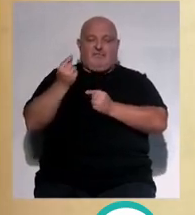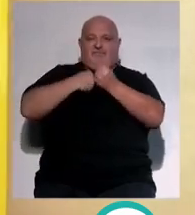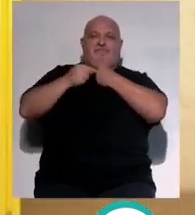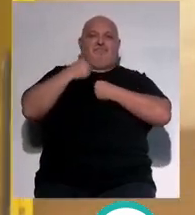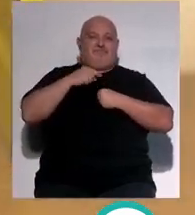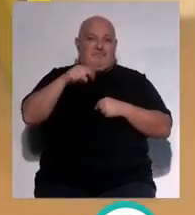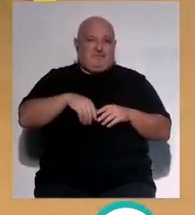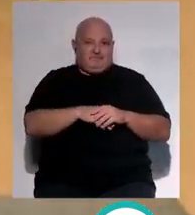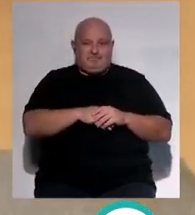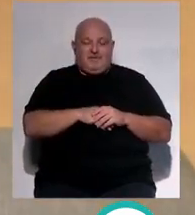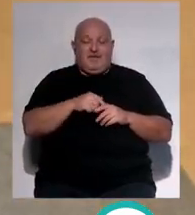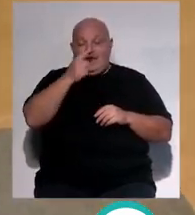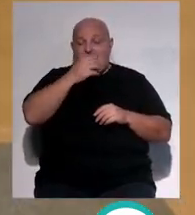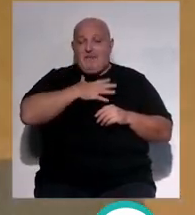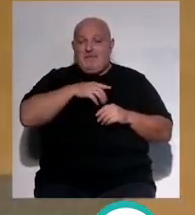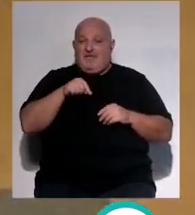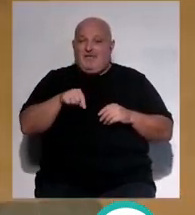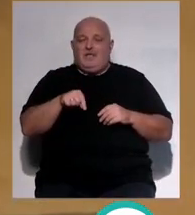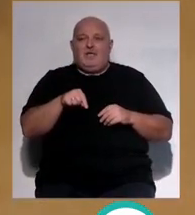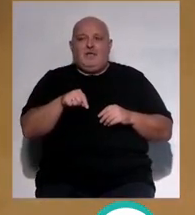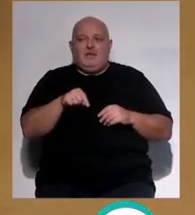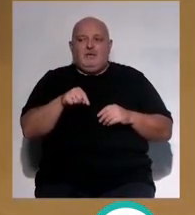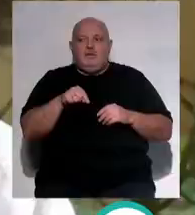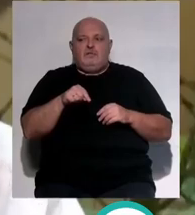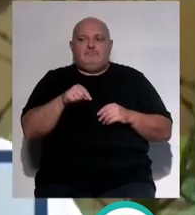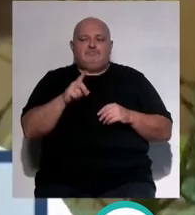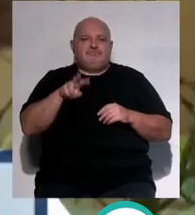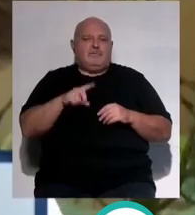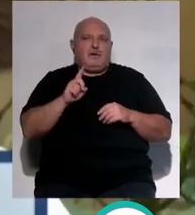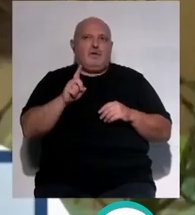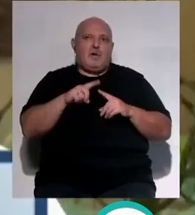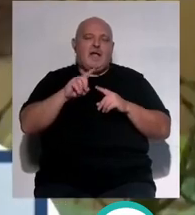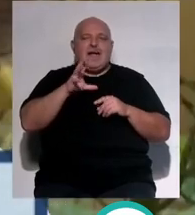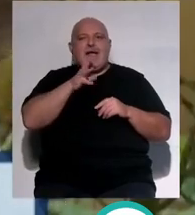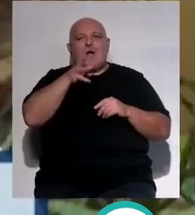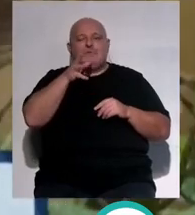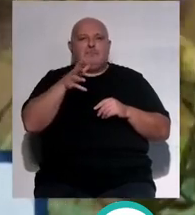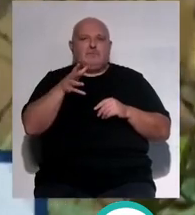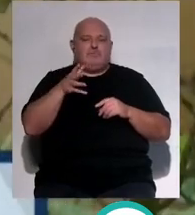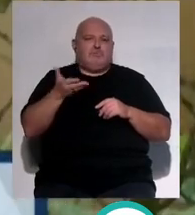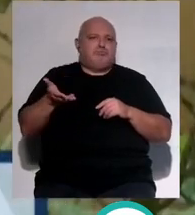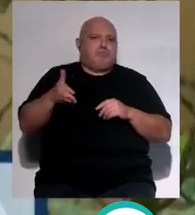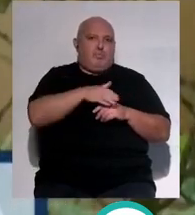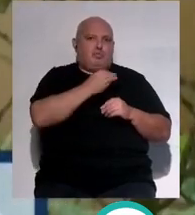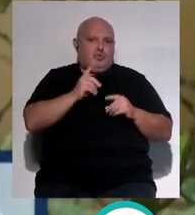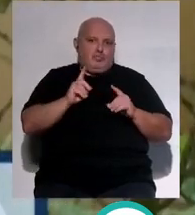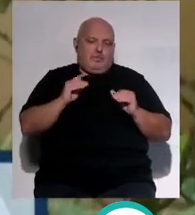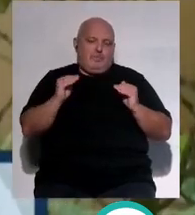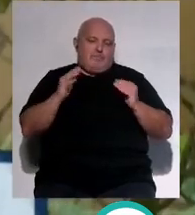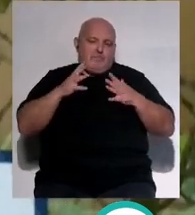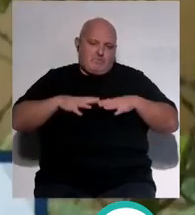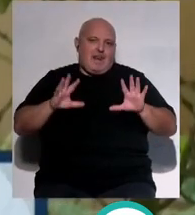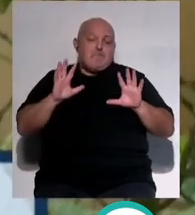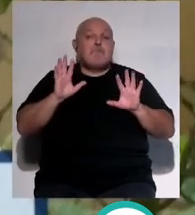la gripe no es una principal causa de morbi y mortalidad gracias a Dios en los niños